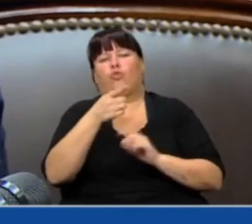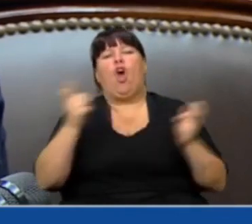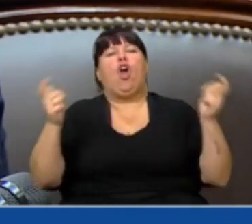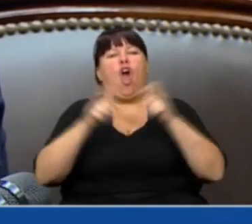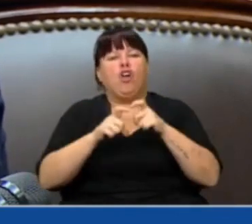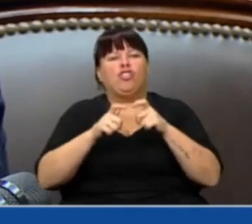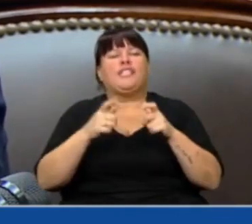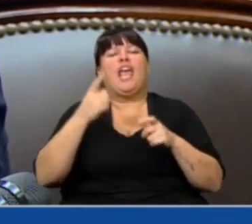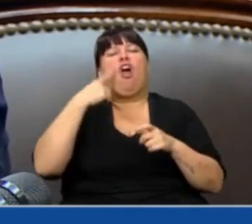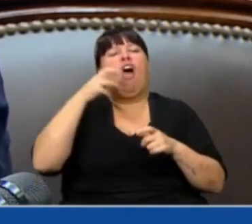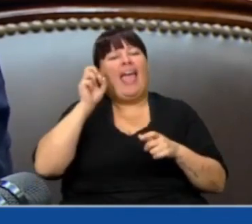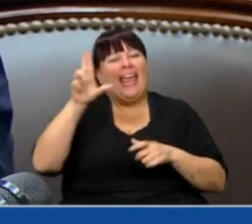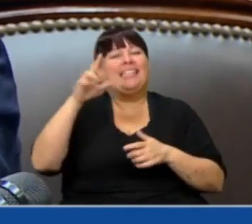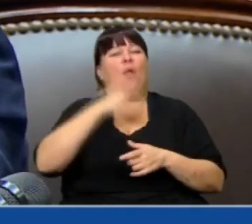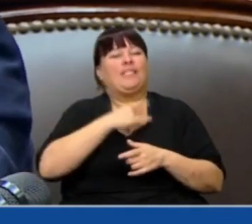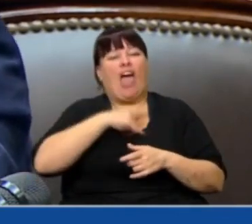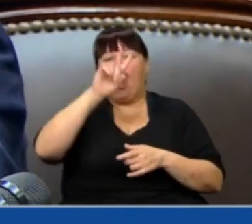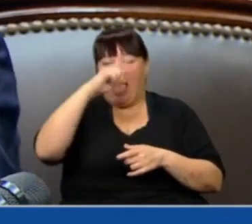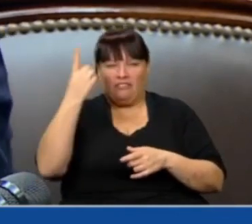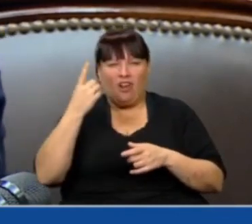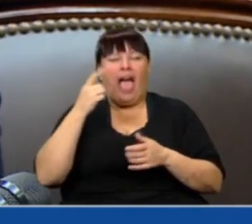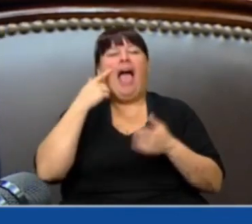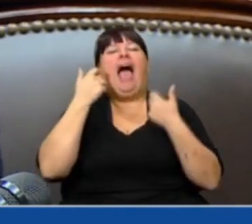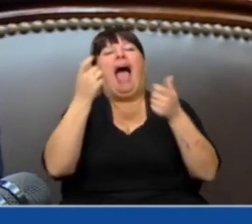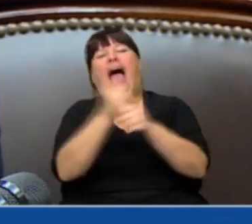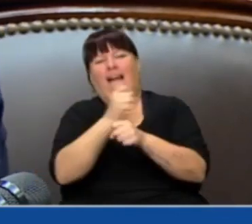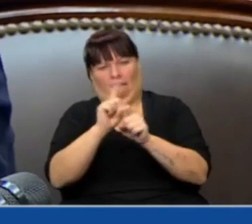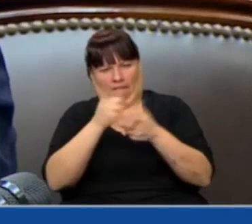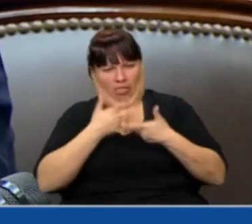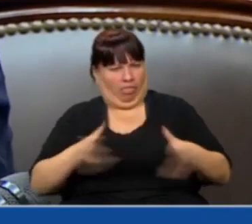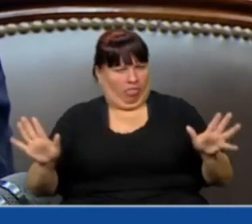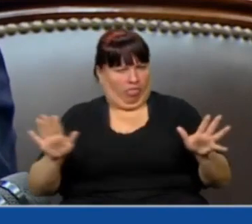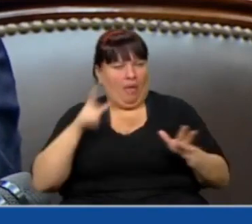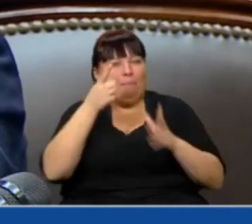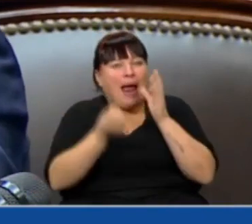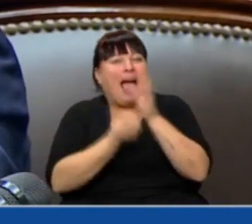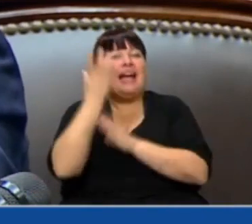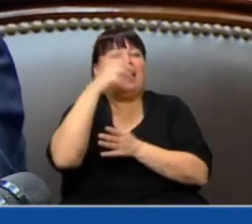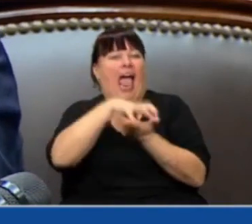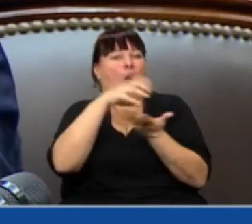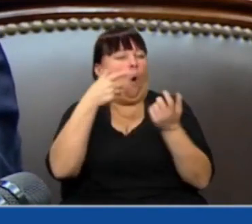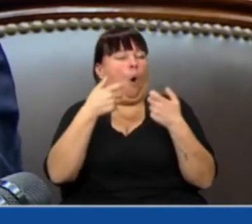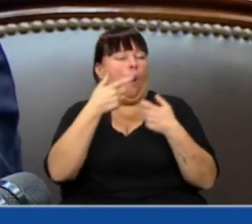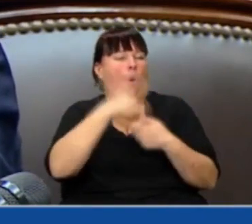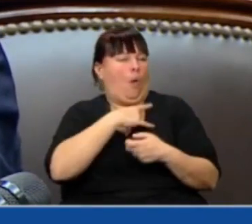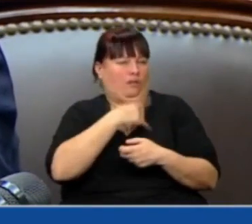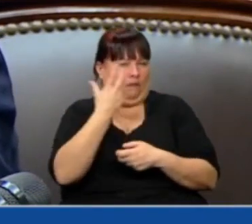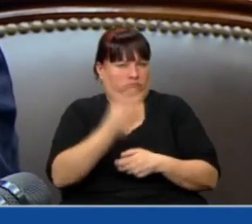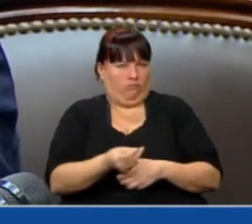Consejo Interno Universitario Nacional se animó a dar el visto bueno a la creación de esta universidad.